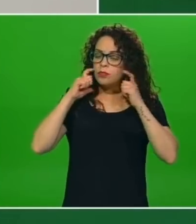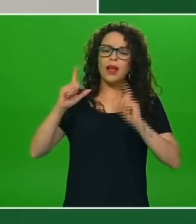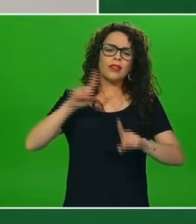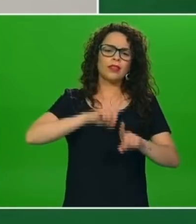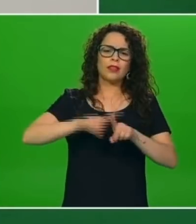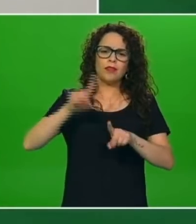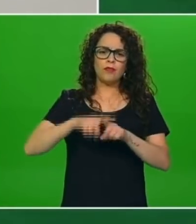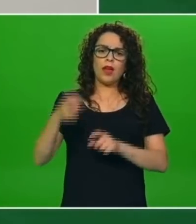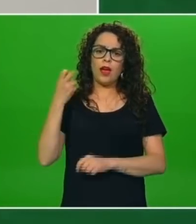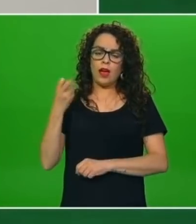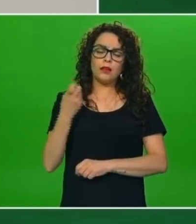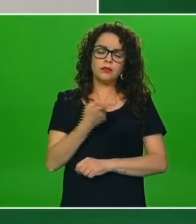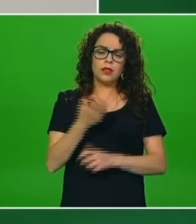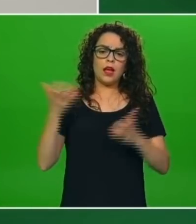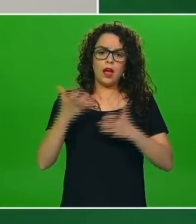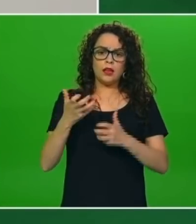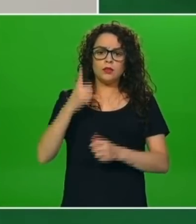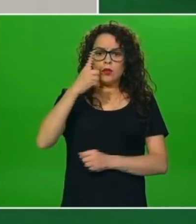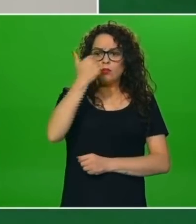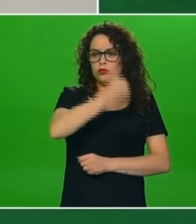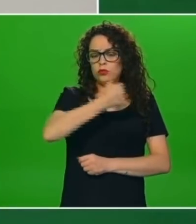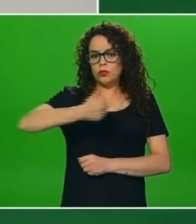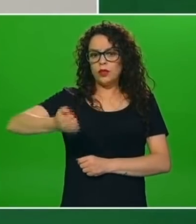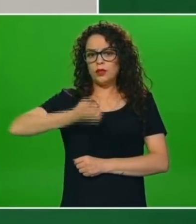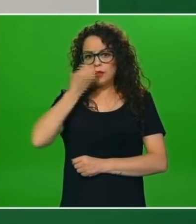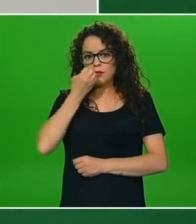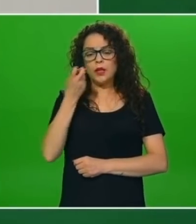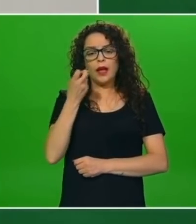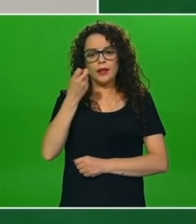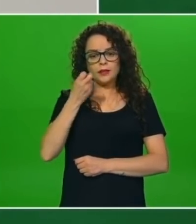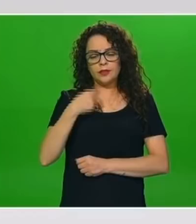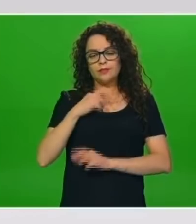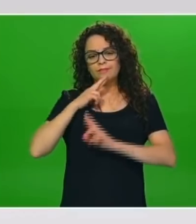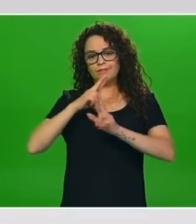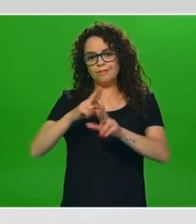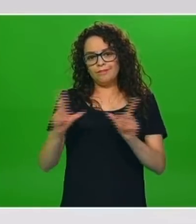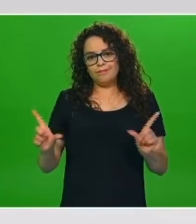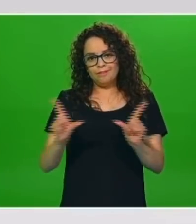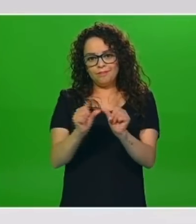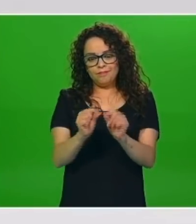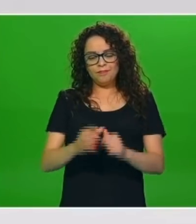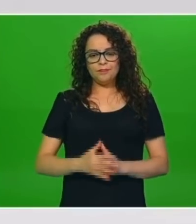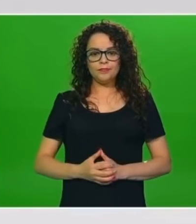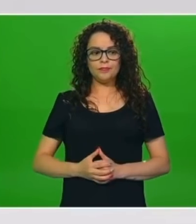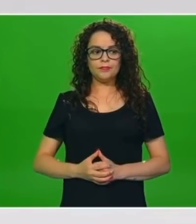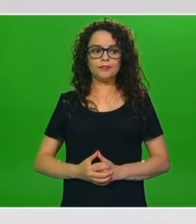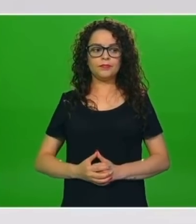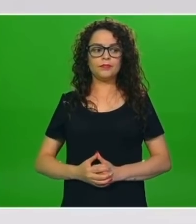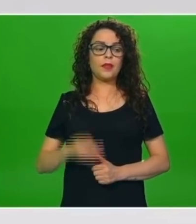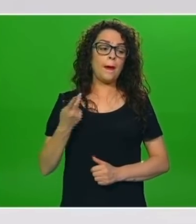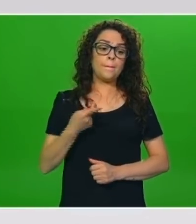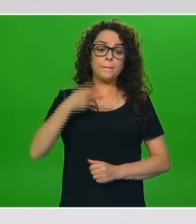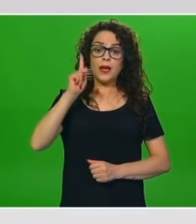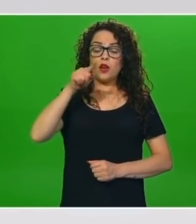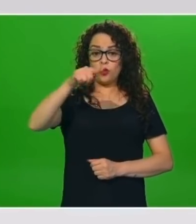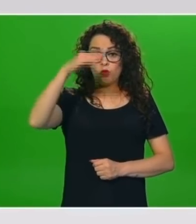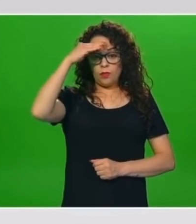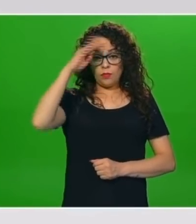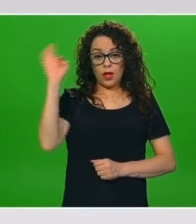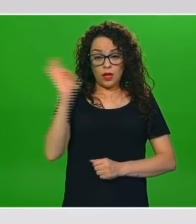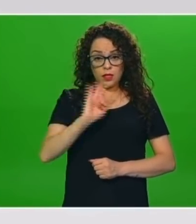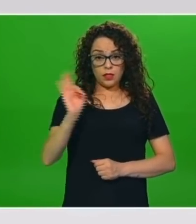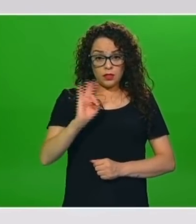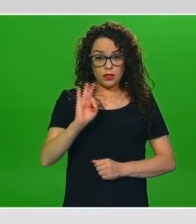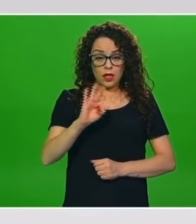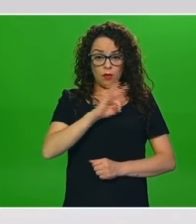vigilando en cada uno de los planteles escolares. Esa sería la respuesta. ¿Pero no creen que pueda conllevar